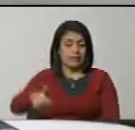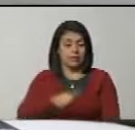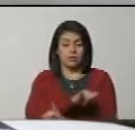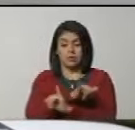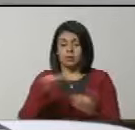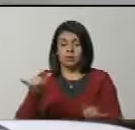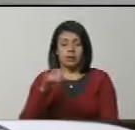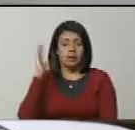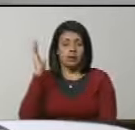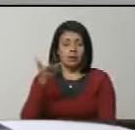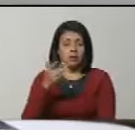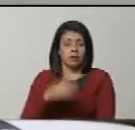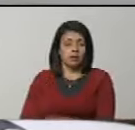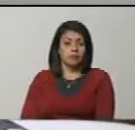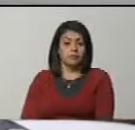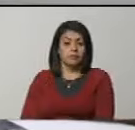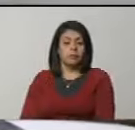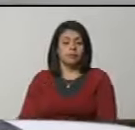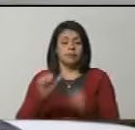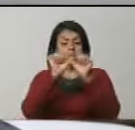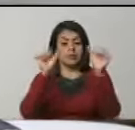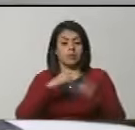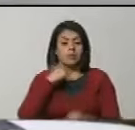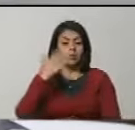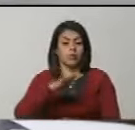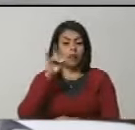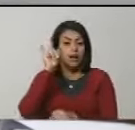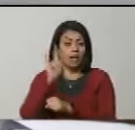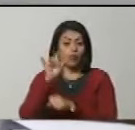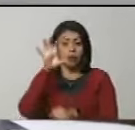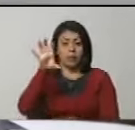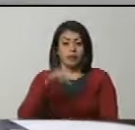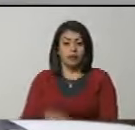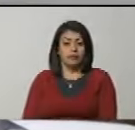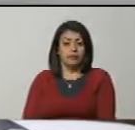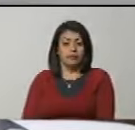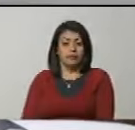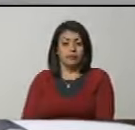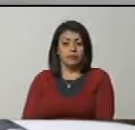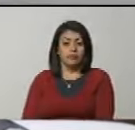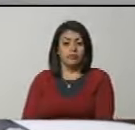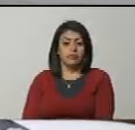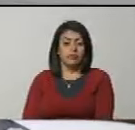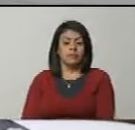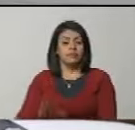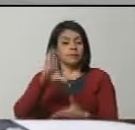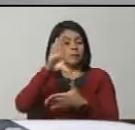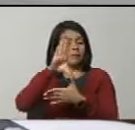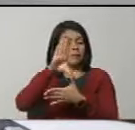Es la pena que establece, pena de muerte para traición a la patria en Estados Unidos de América.